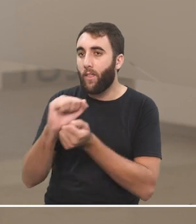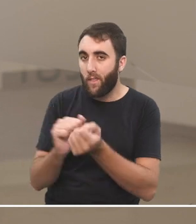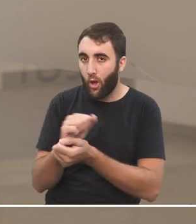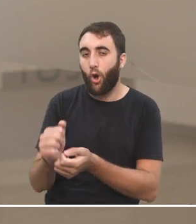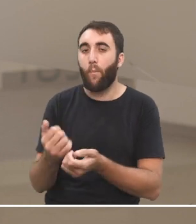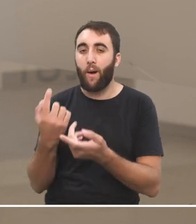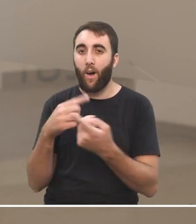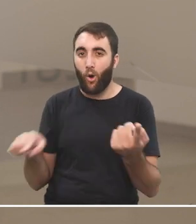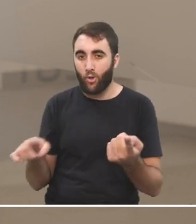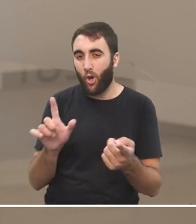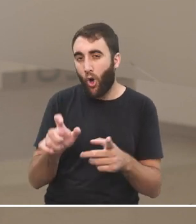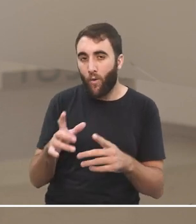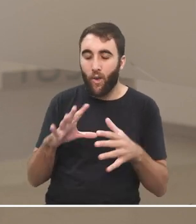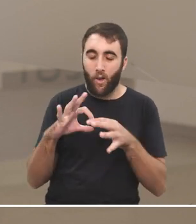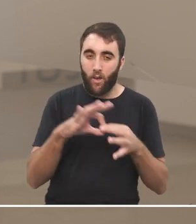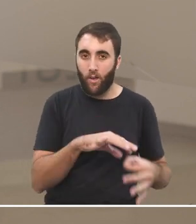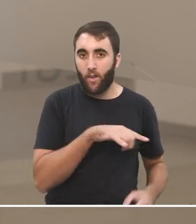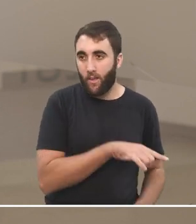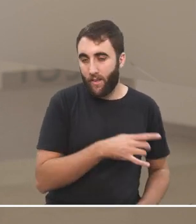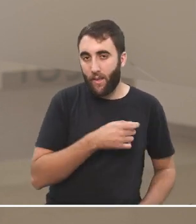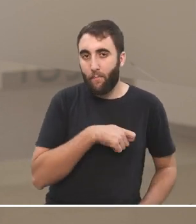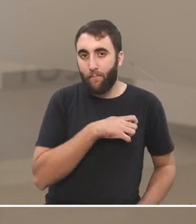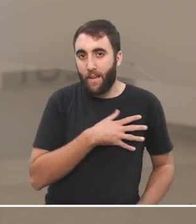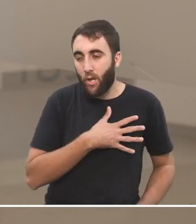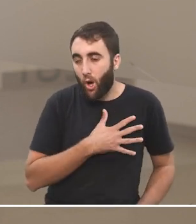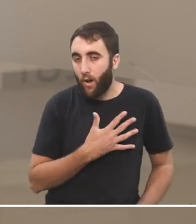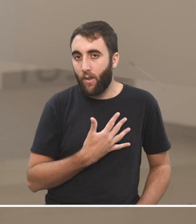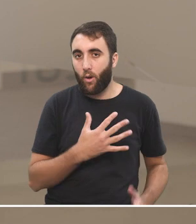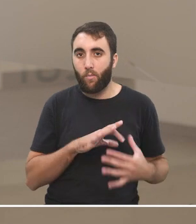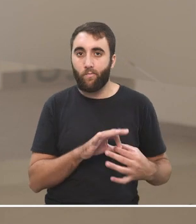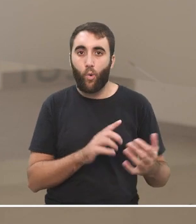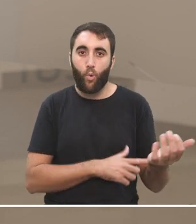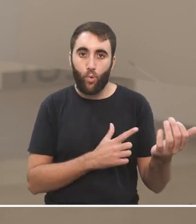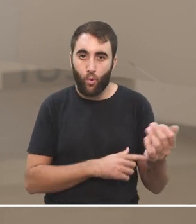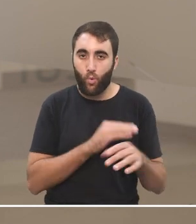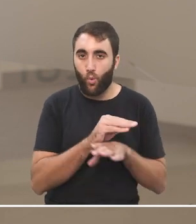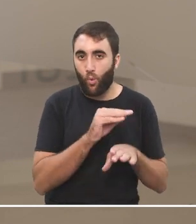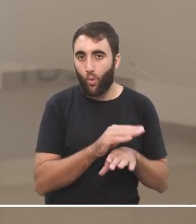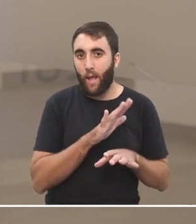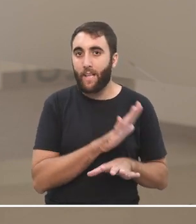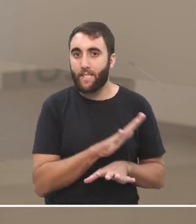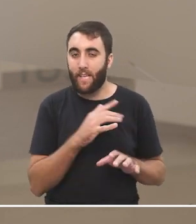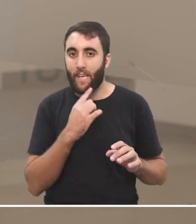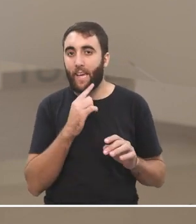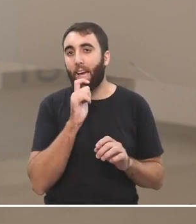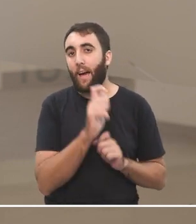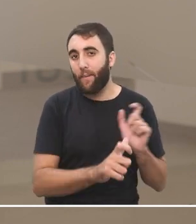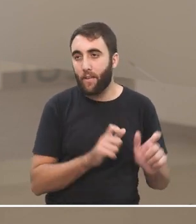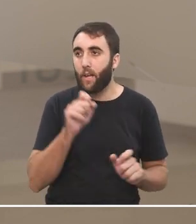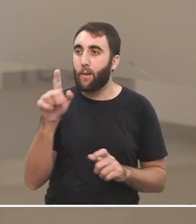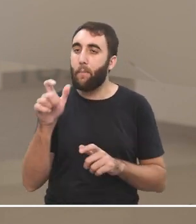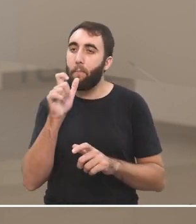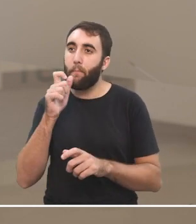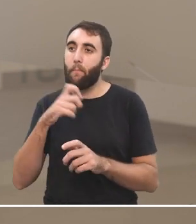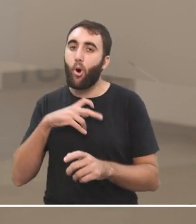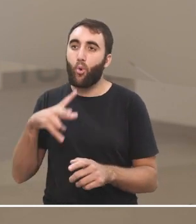con acento, que hay veces que me pierdo, pero tengo este contraste, en Argentina era así, en castellano se dice así, en portugués se dice